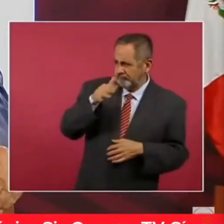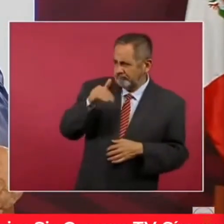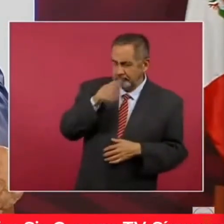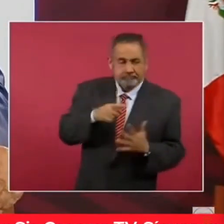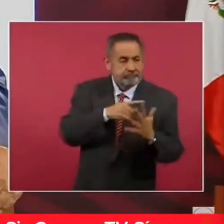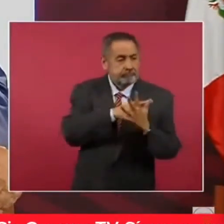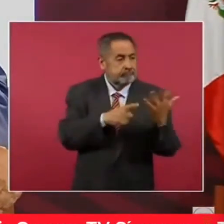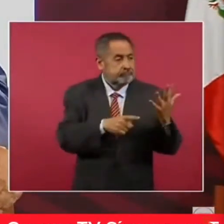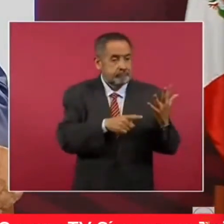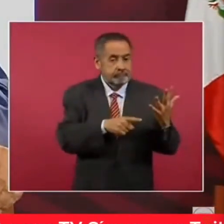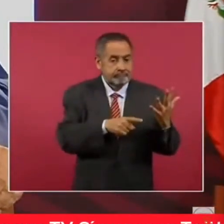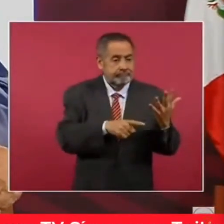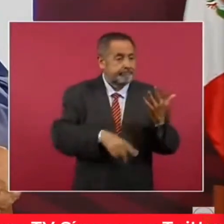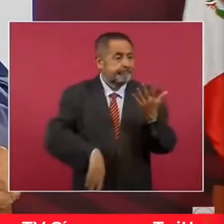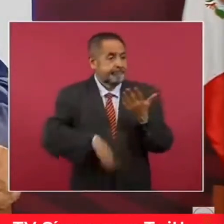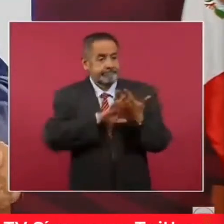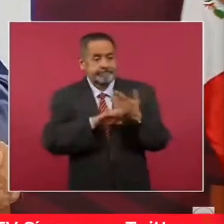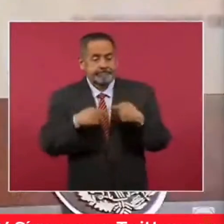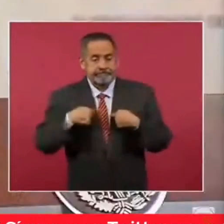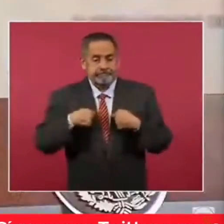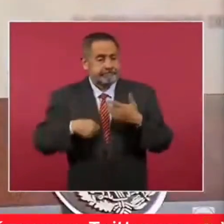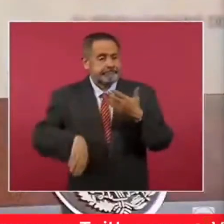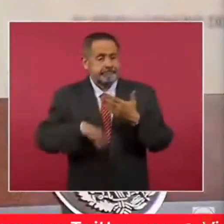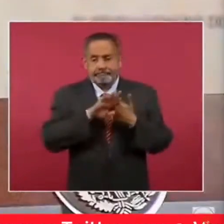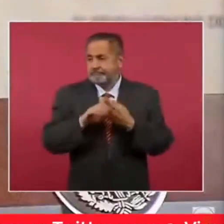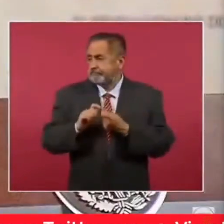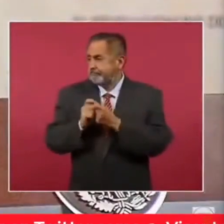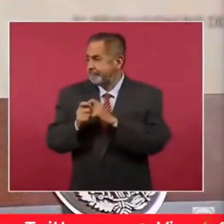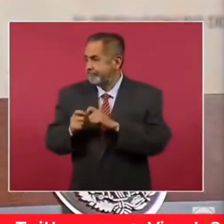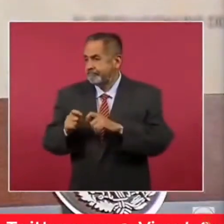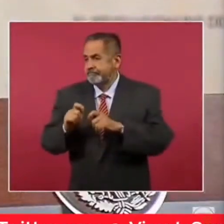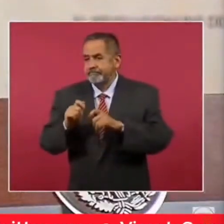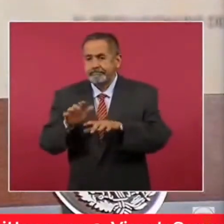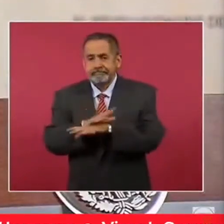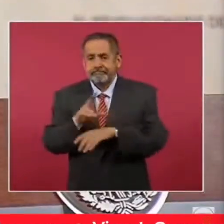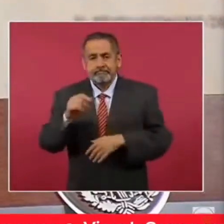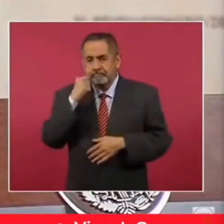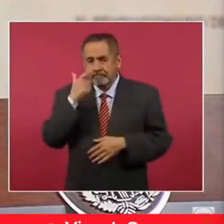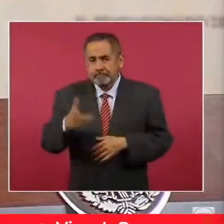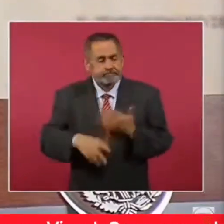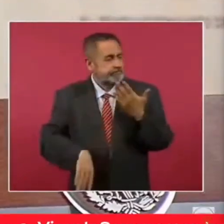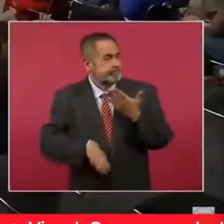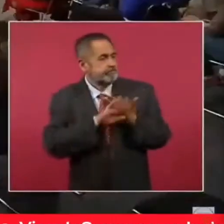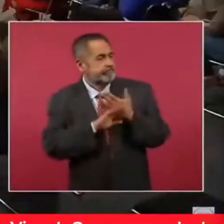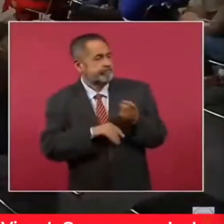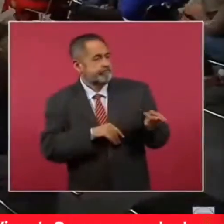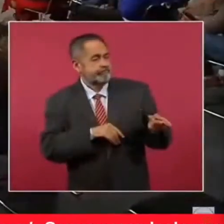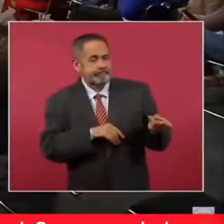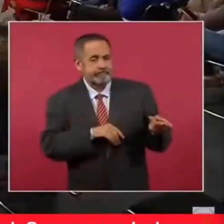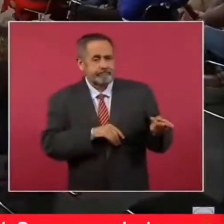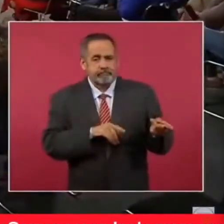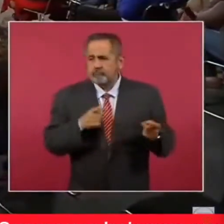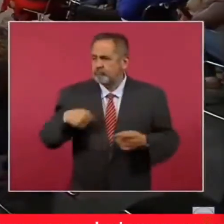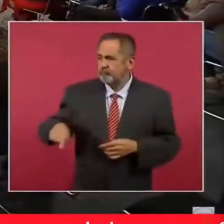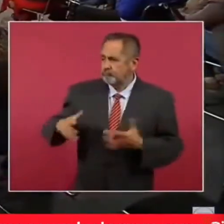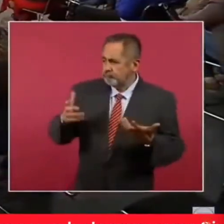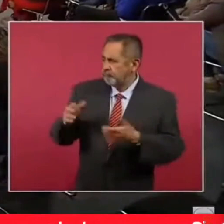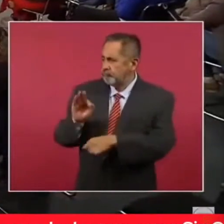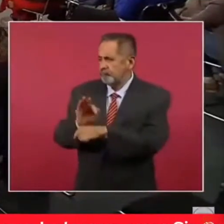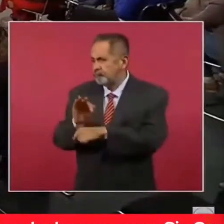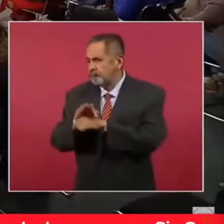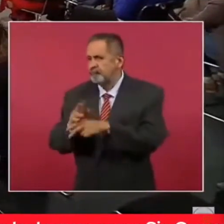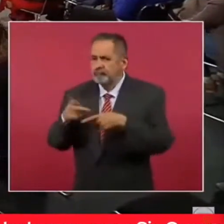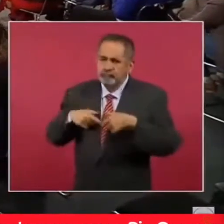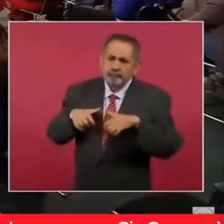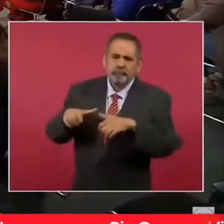en contra de nosotros, en contra de la transformación, en contra de las acciones en beneficio del pueblo,